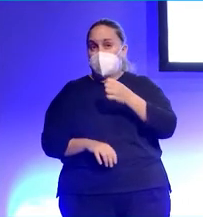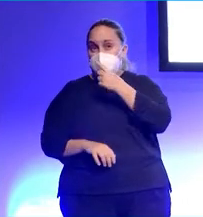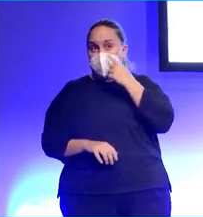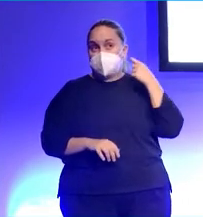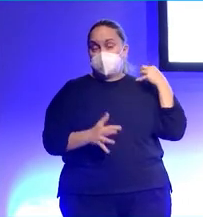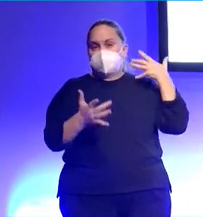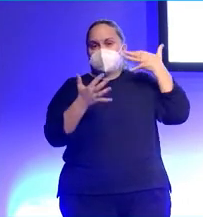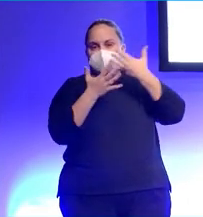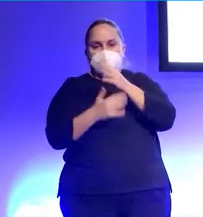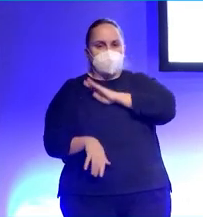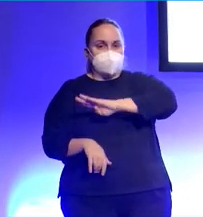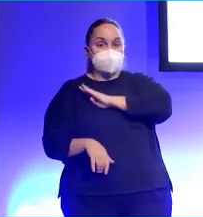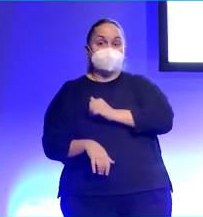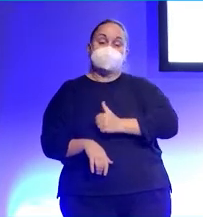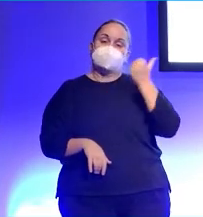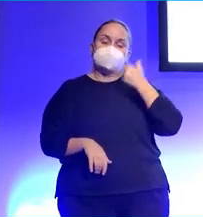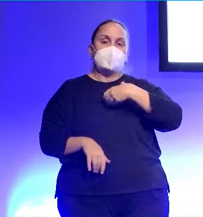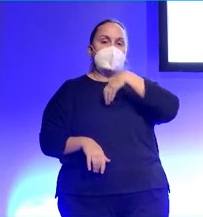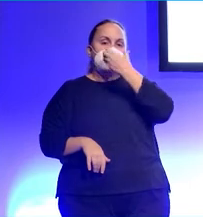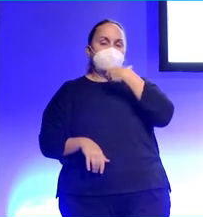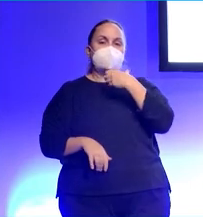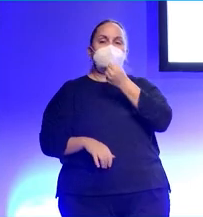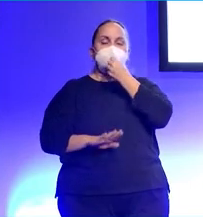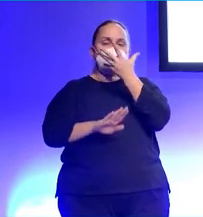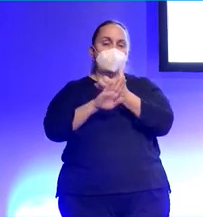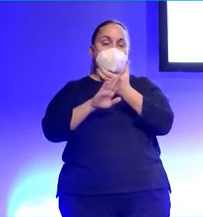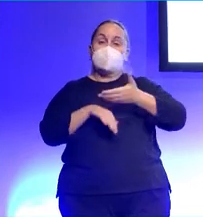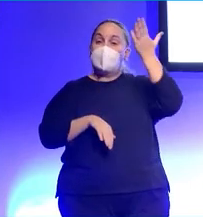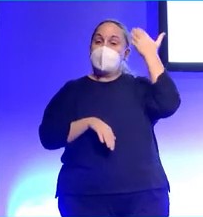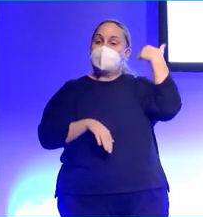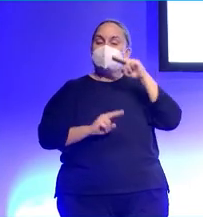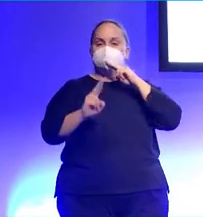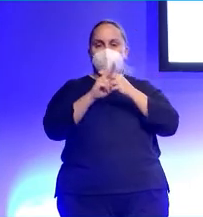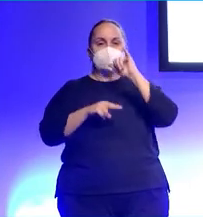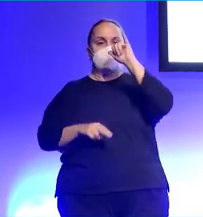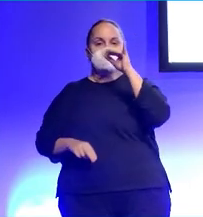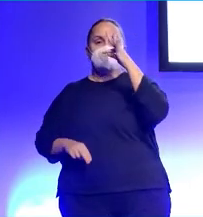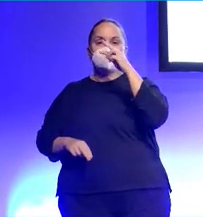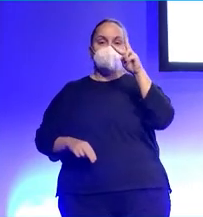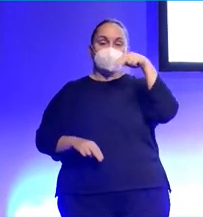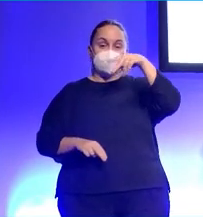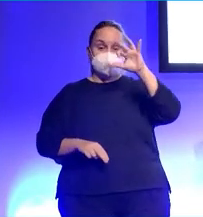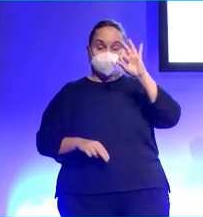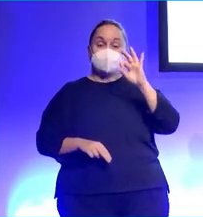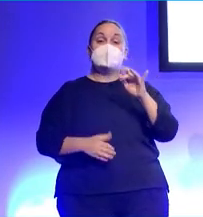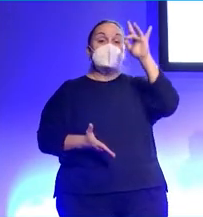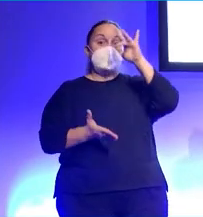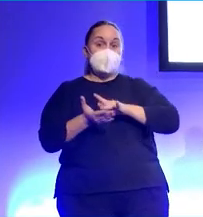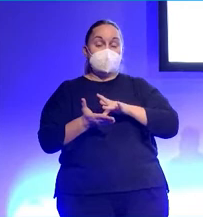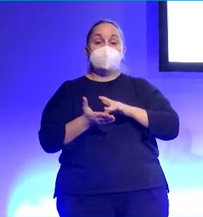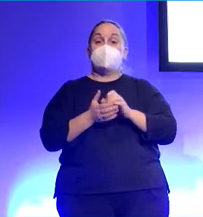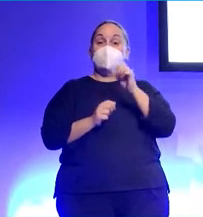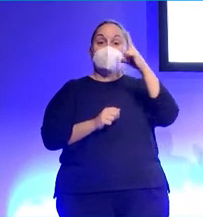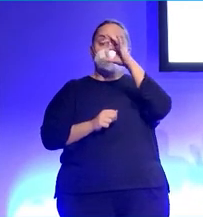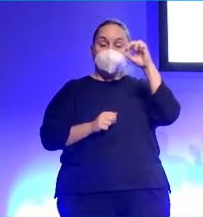Esto es, en Apple Podcasts, lo que era iTunes, el ranking, el día de lanzamiento. El día de lanzamiento, Loop Infinito, lo veis ahí arriba, se puso el primero. Yo me